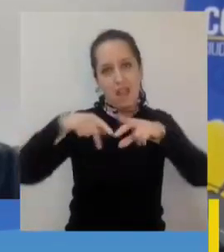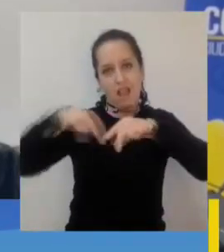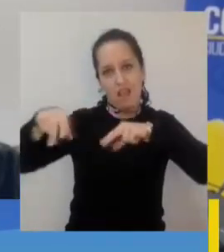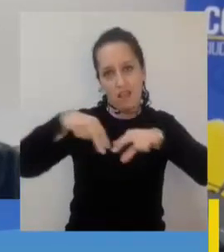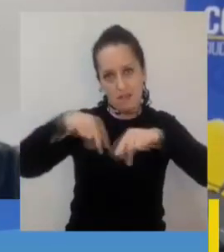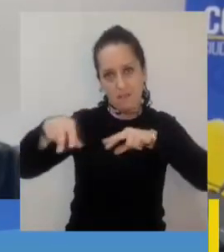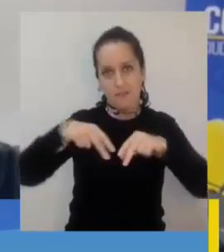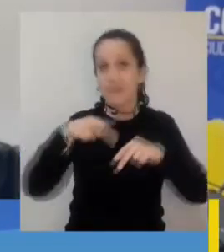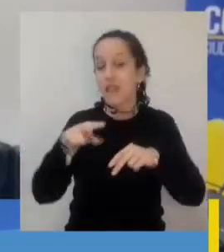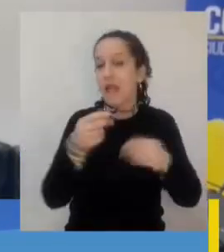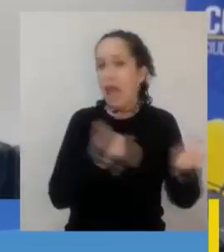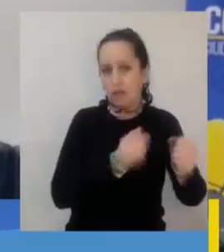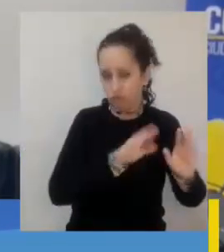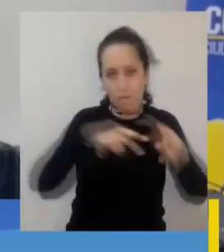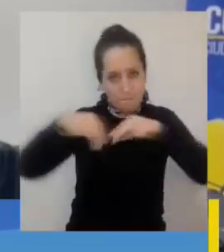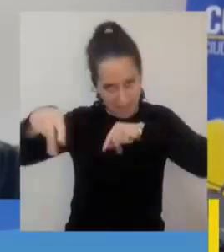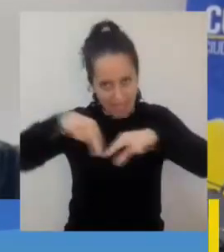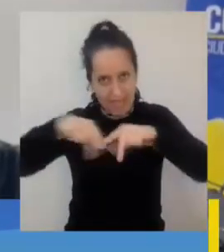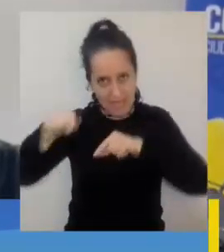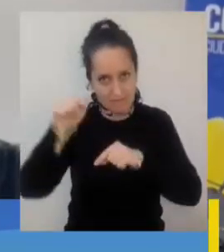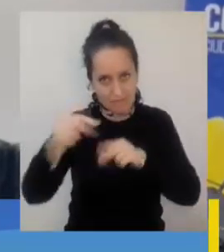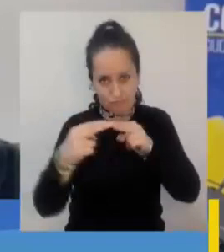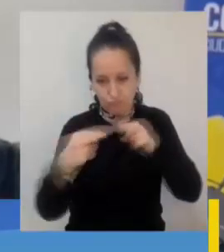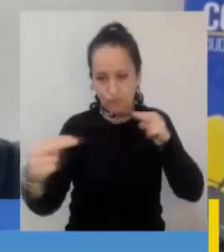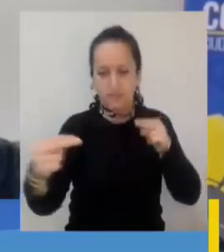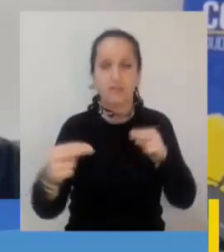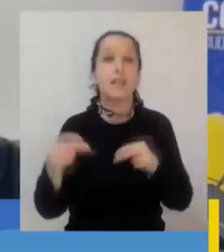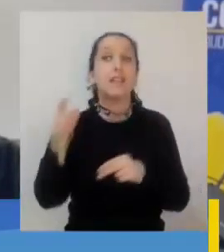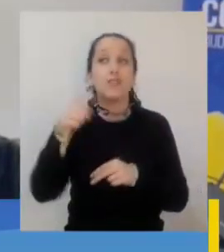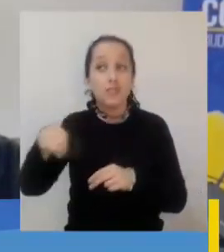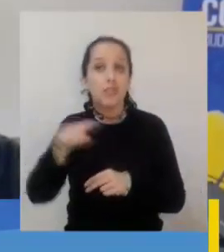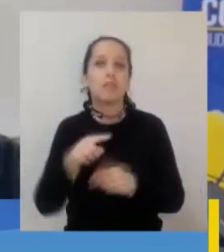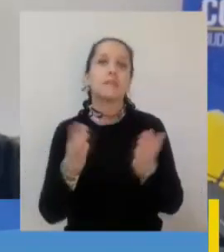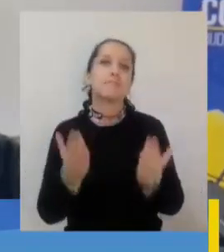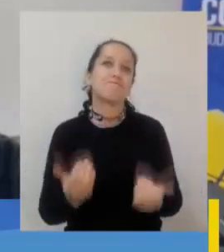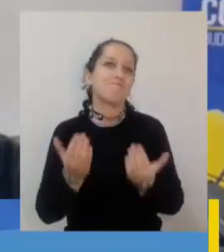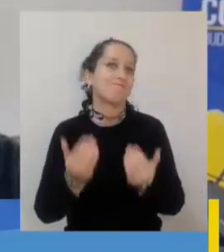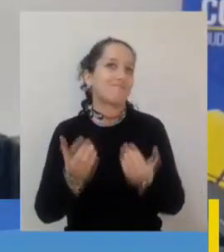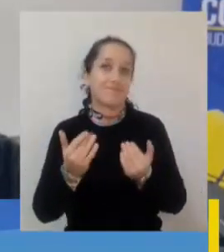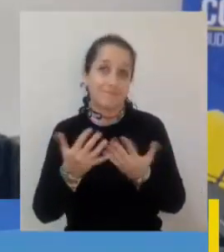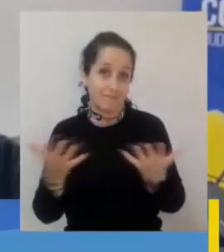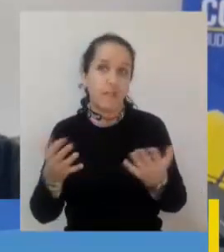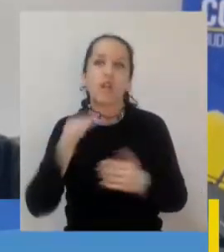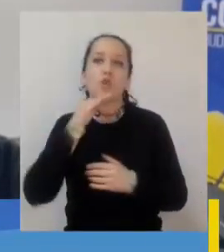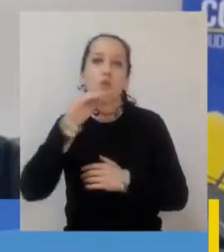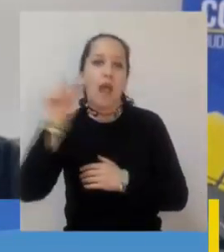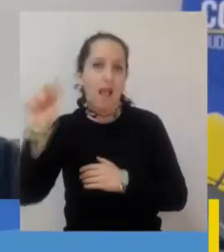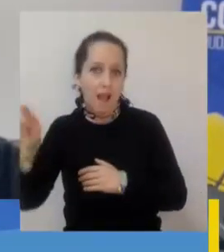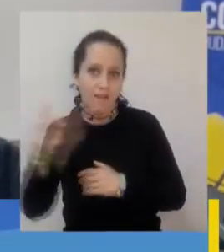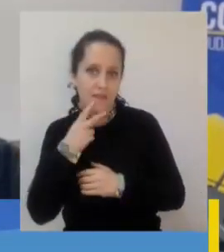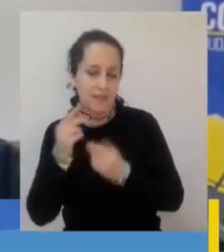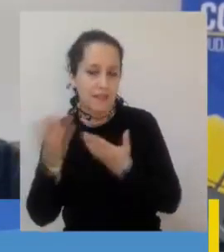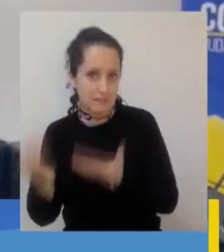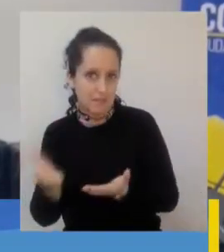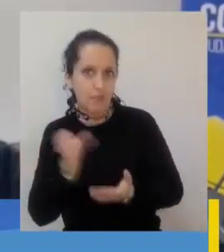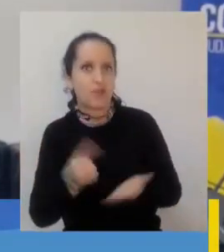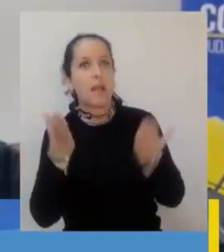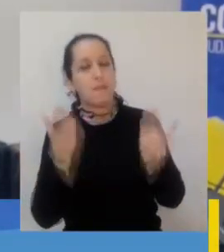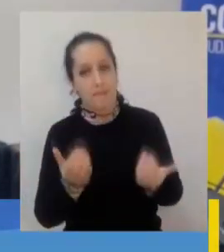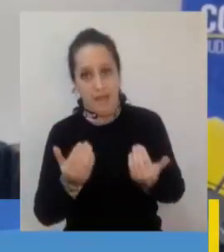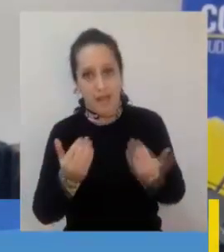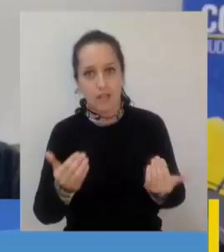peatonal de Chaimavia, que es algo muy anhelado por el sector rural de nuestra comuna,